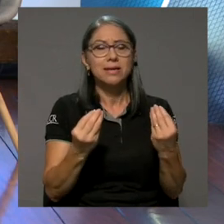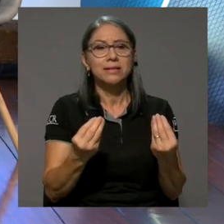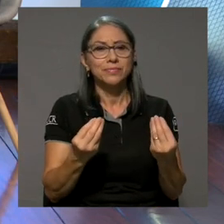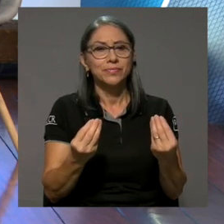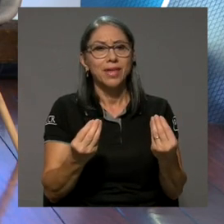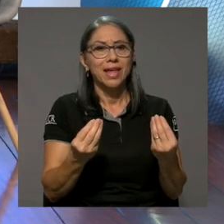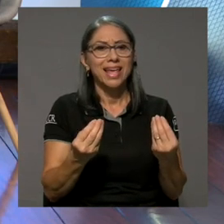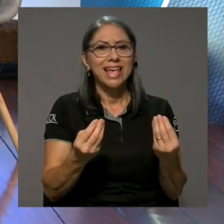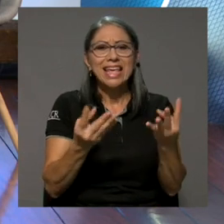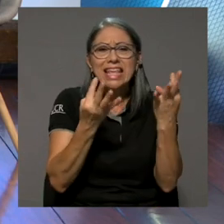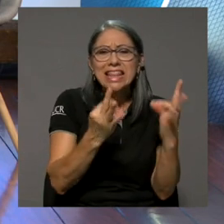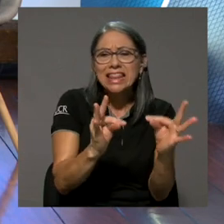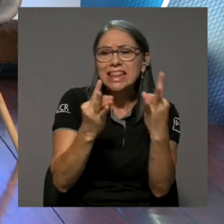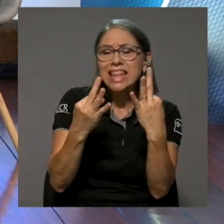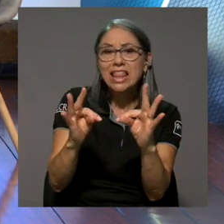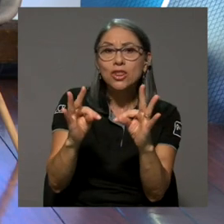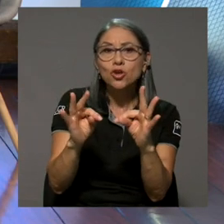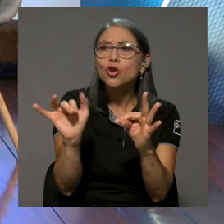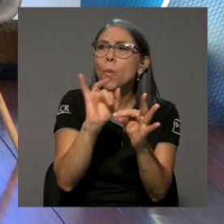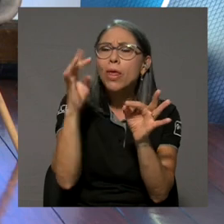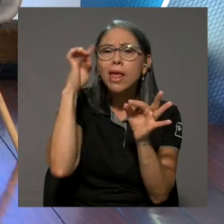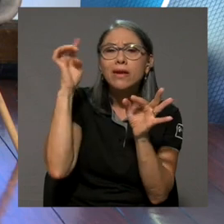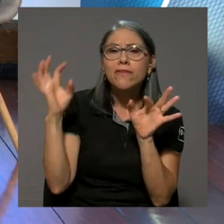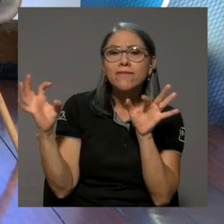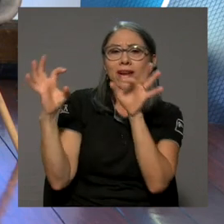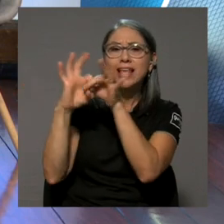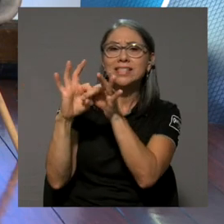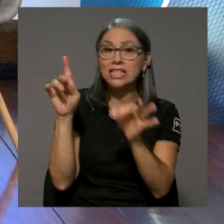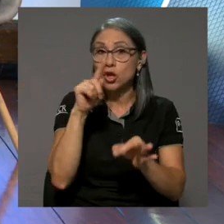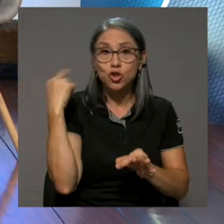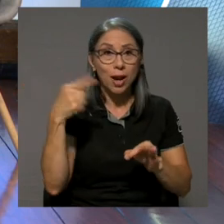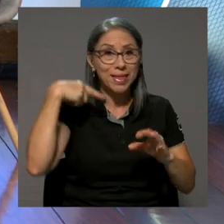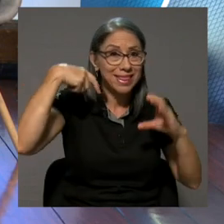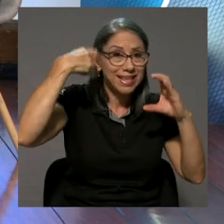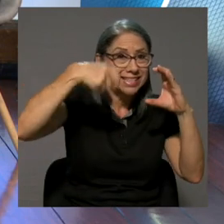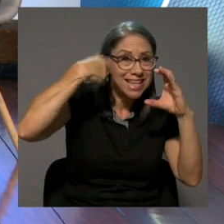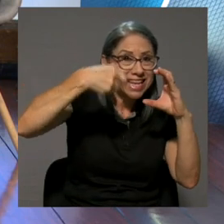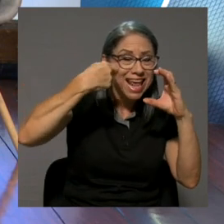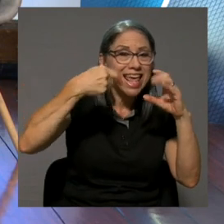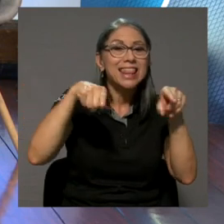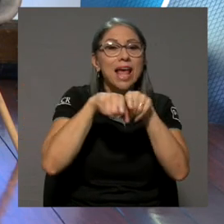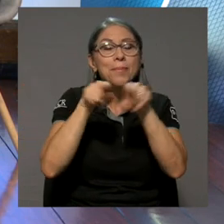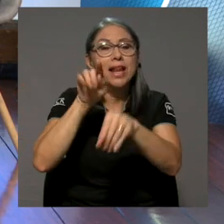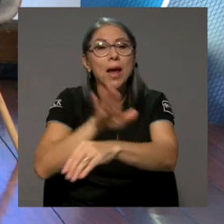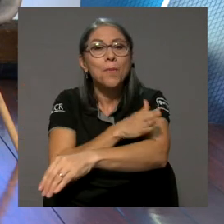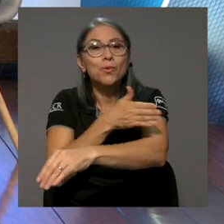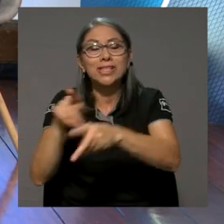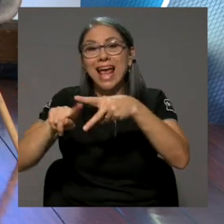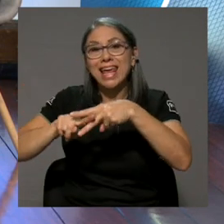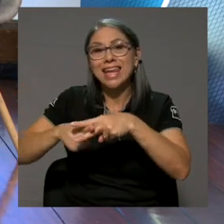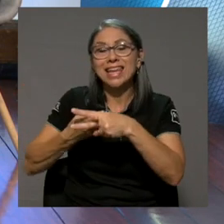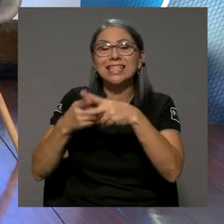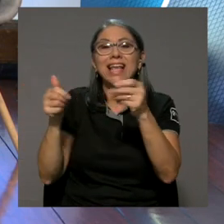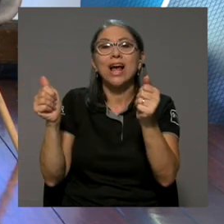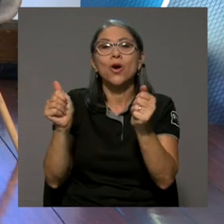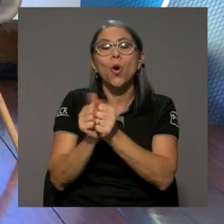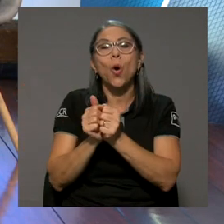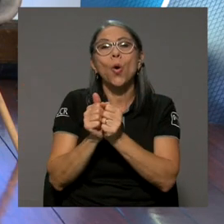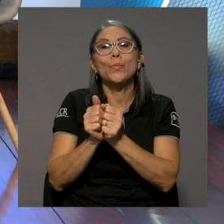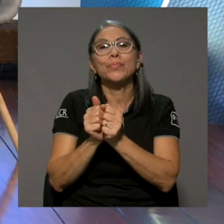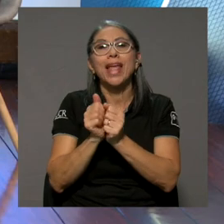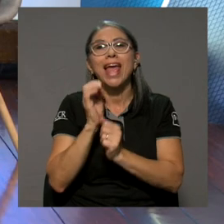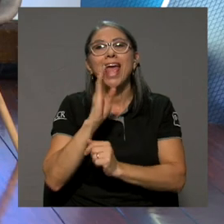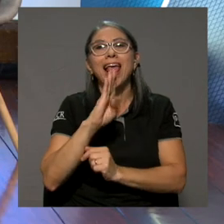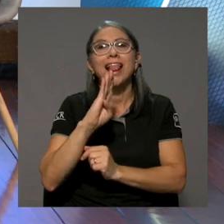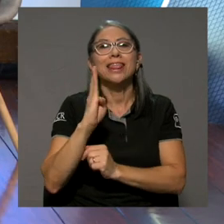intentos de referencias, no solamente como en el cine, sino también en la música, ¿verdad? Inicia con el tiburón de Proyecto 1,